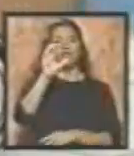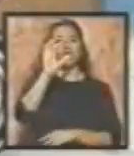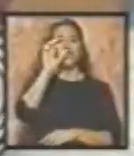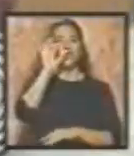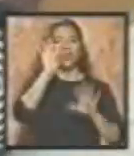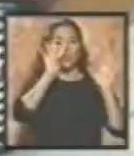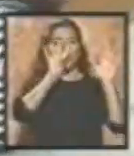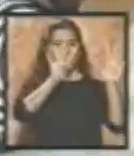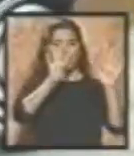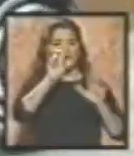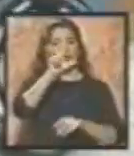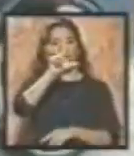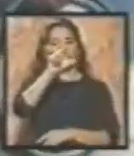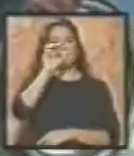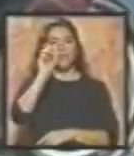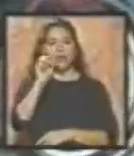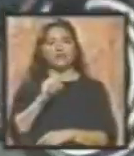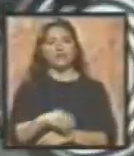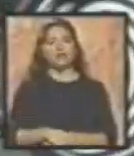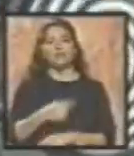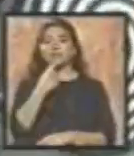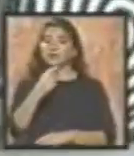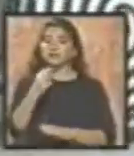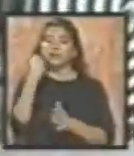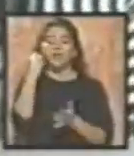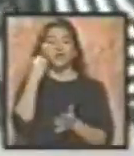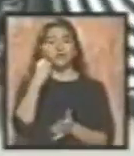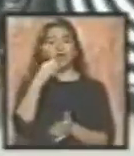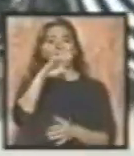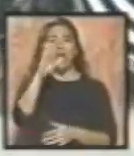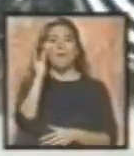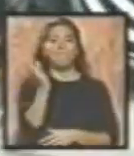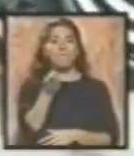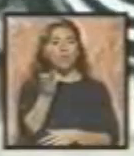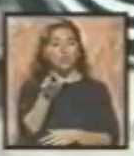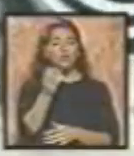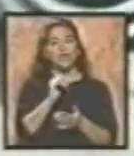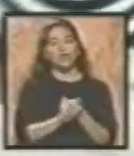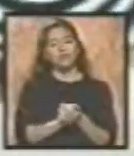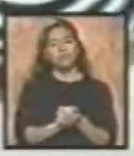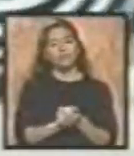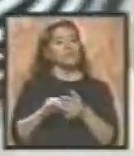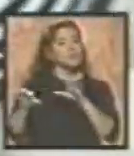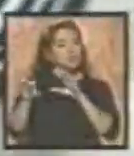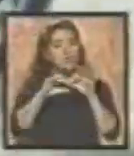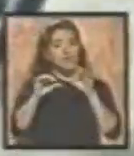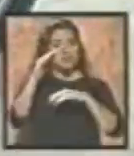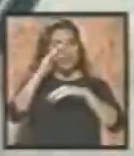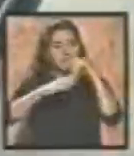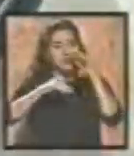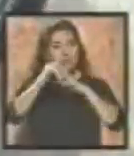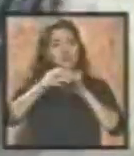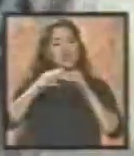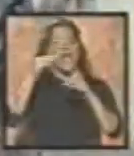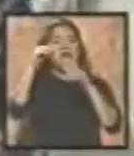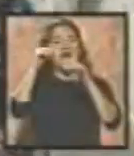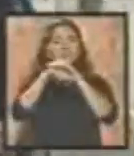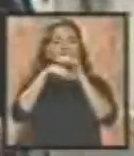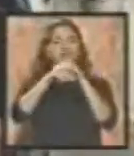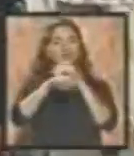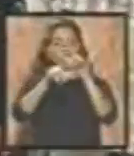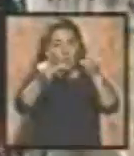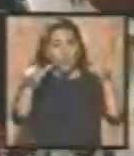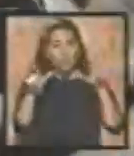sanciones por el incumplimiento de las normas de accesibilidad, deberá estar dotada de acceso a ambientes e instalaciones